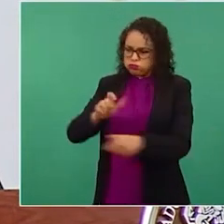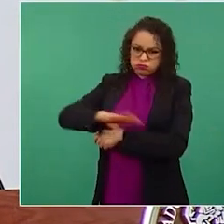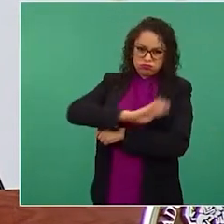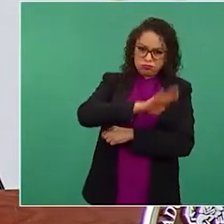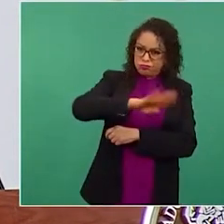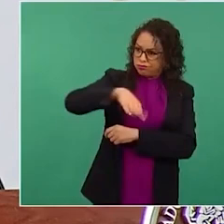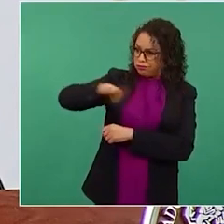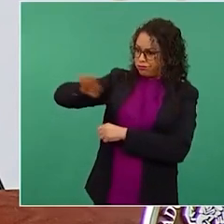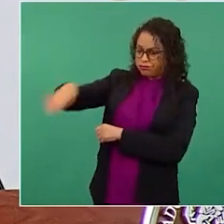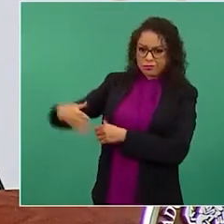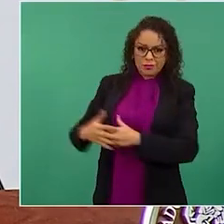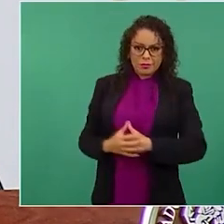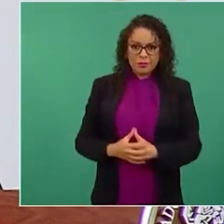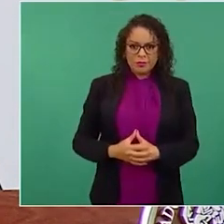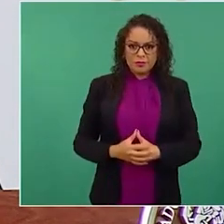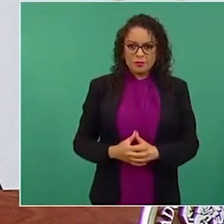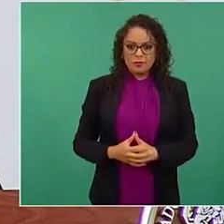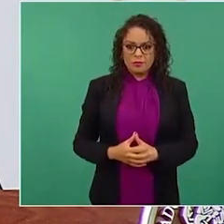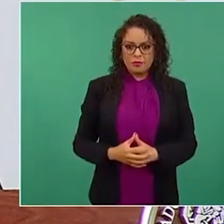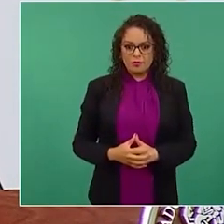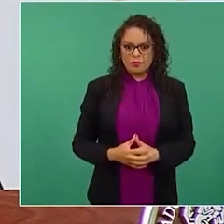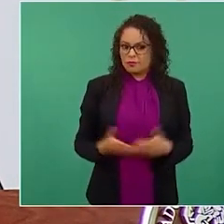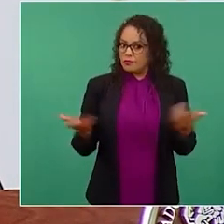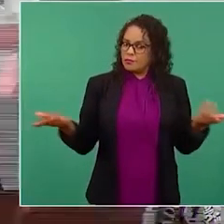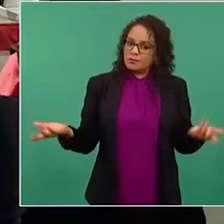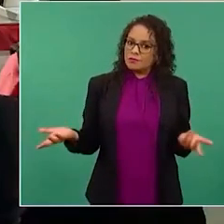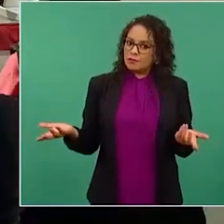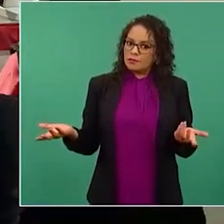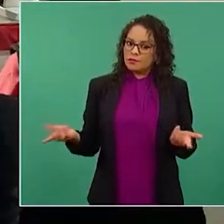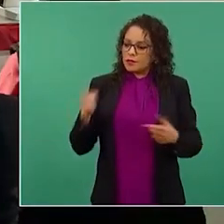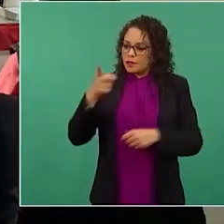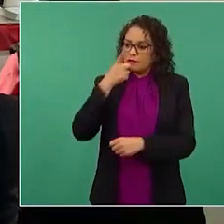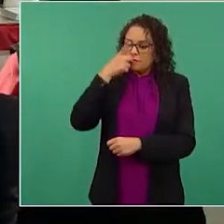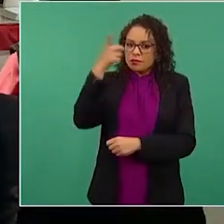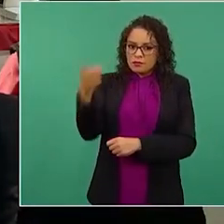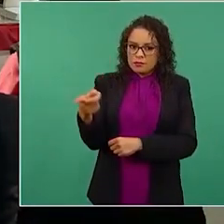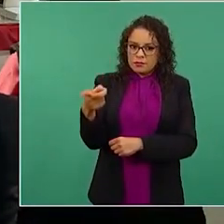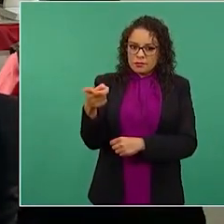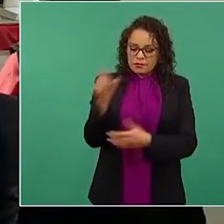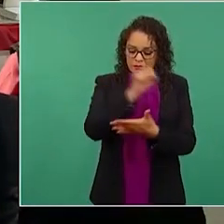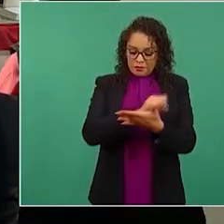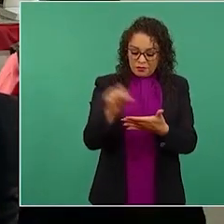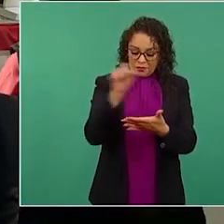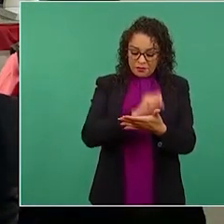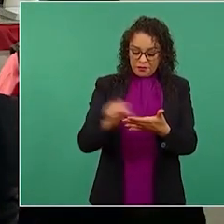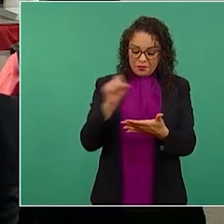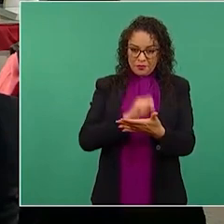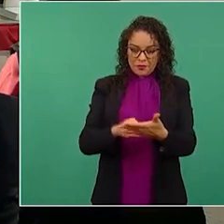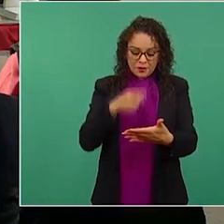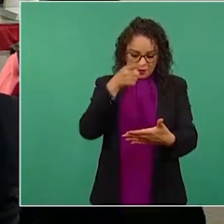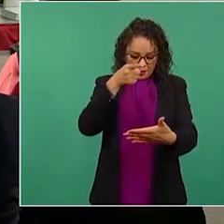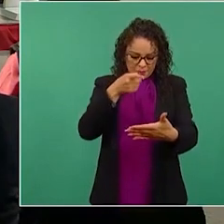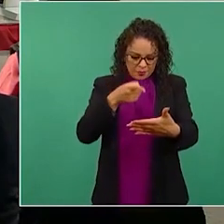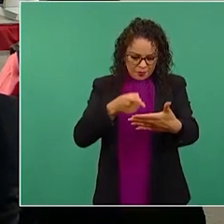Y dice, en uno de sus textos, dice, el primer lugar lo tiene